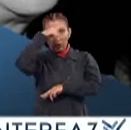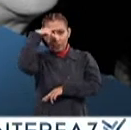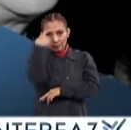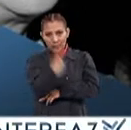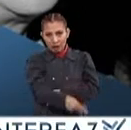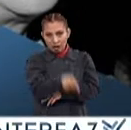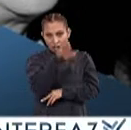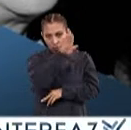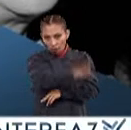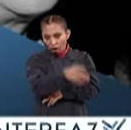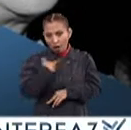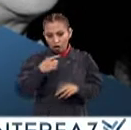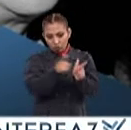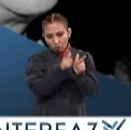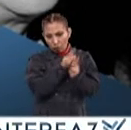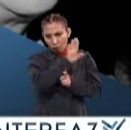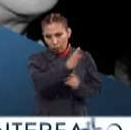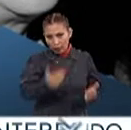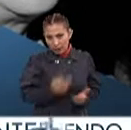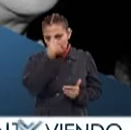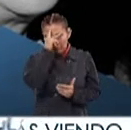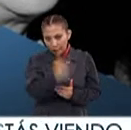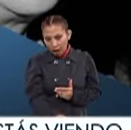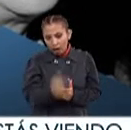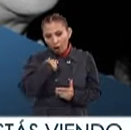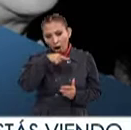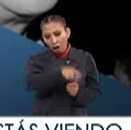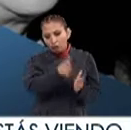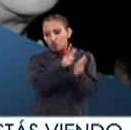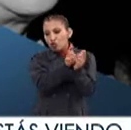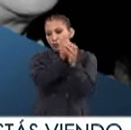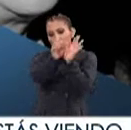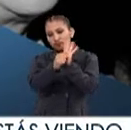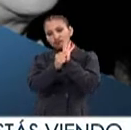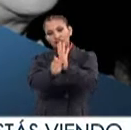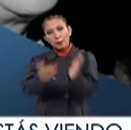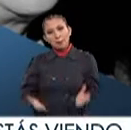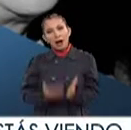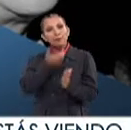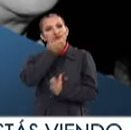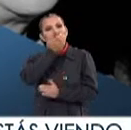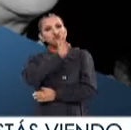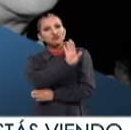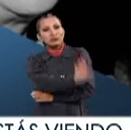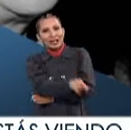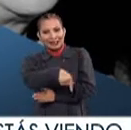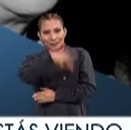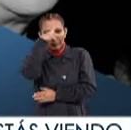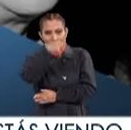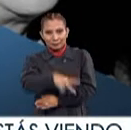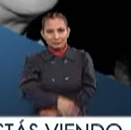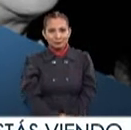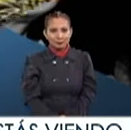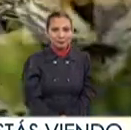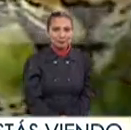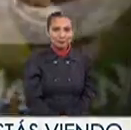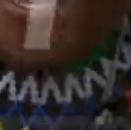mexicana El ballet folclórico de México Ha sido el conjunto emblemático de baile tradicional De nuestro país